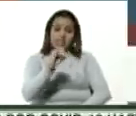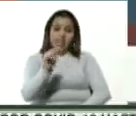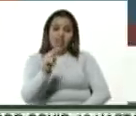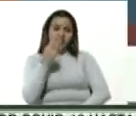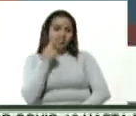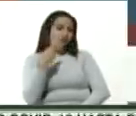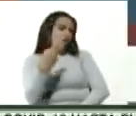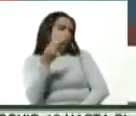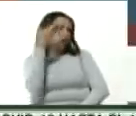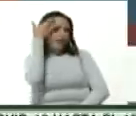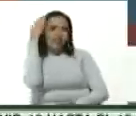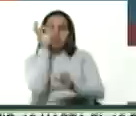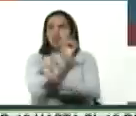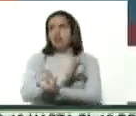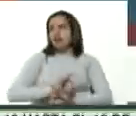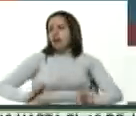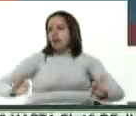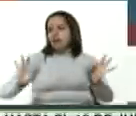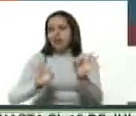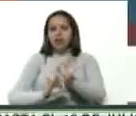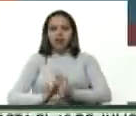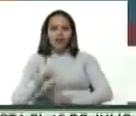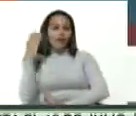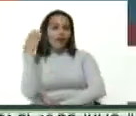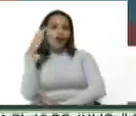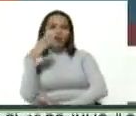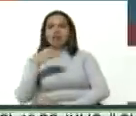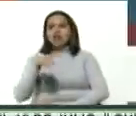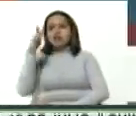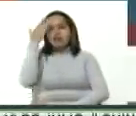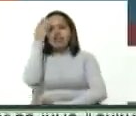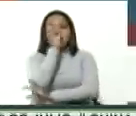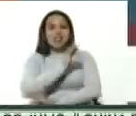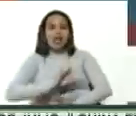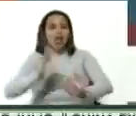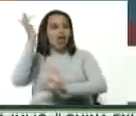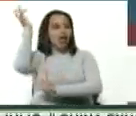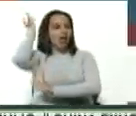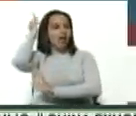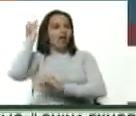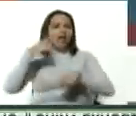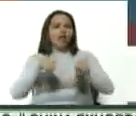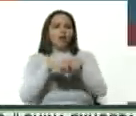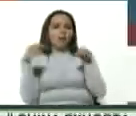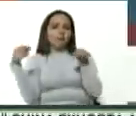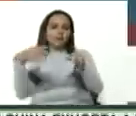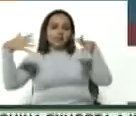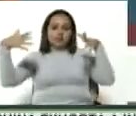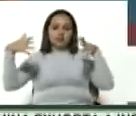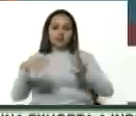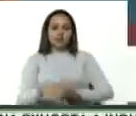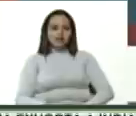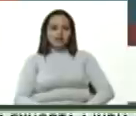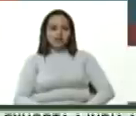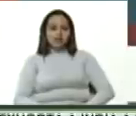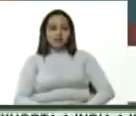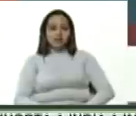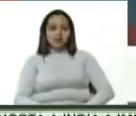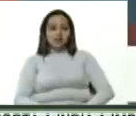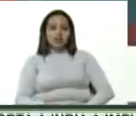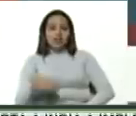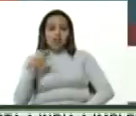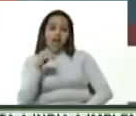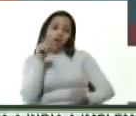Colombia dicen que no saben nada, como si fuera invisible, como si fuera por arte de magia. Y está específicamente cada una